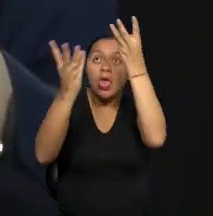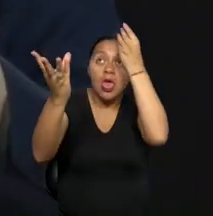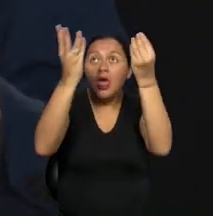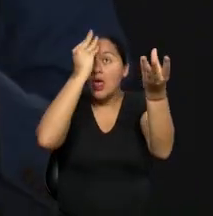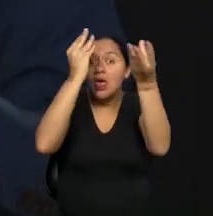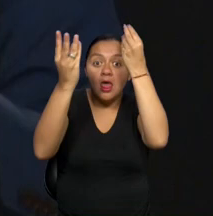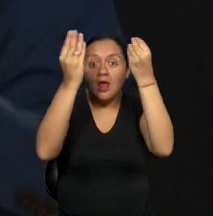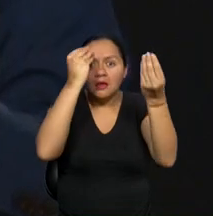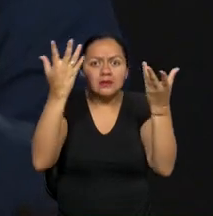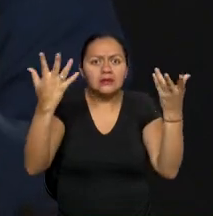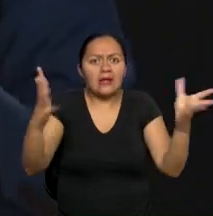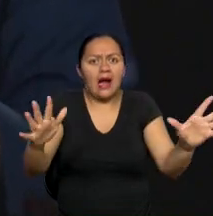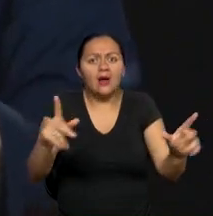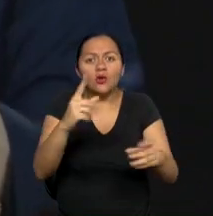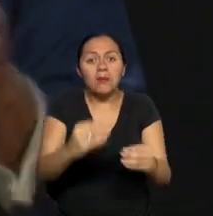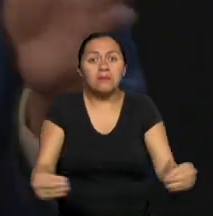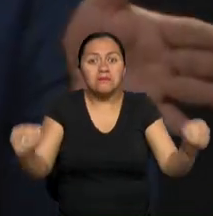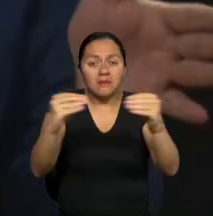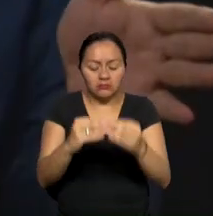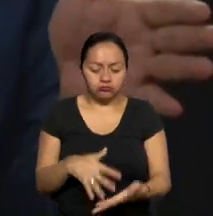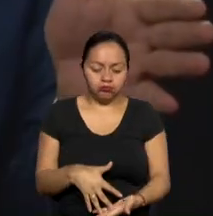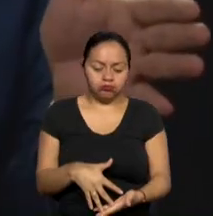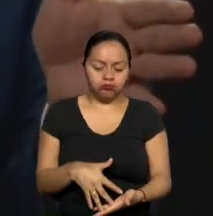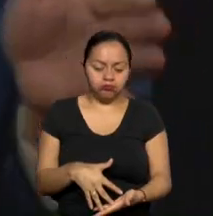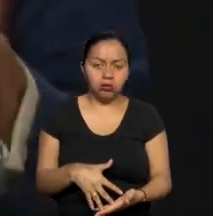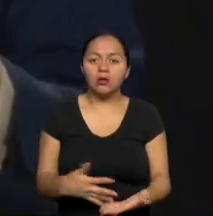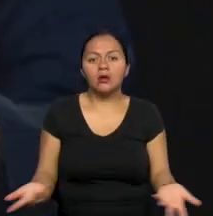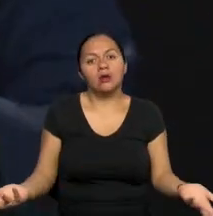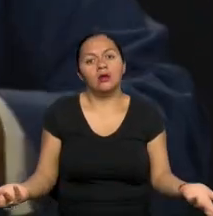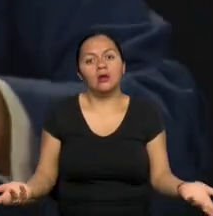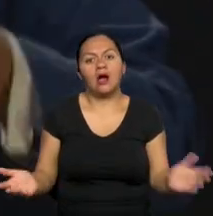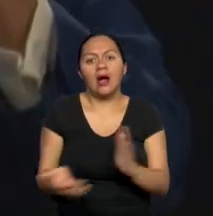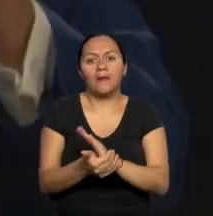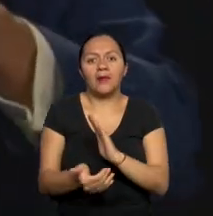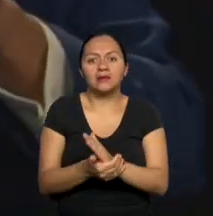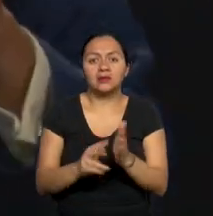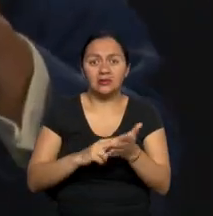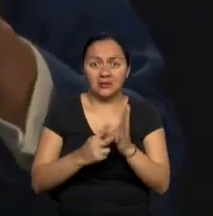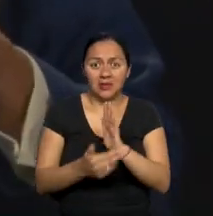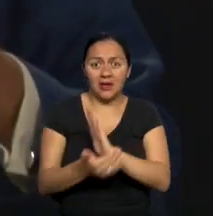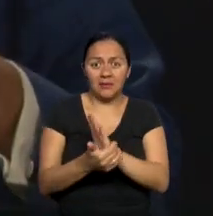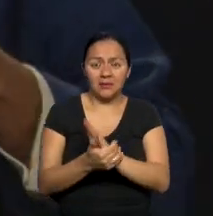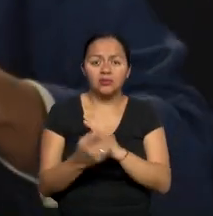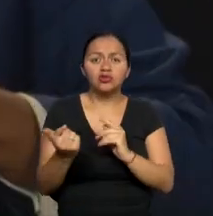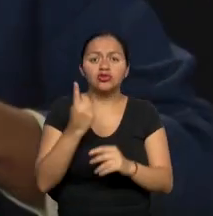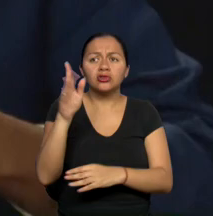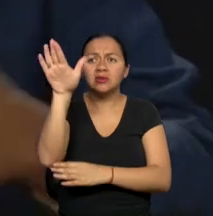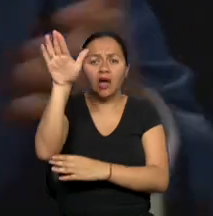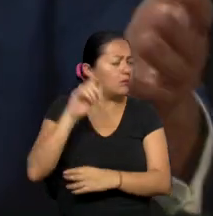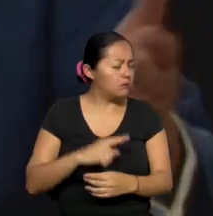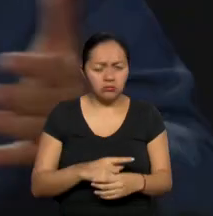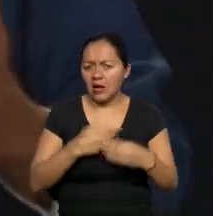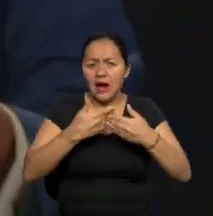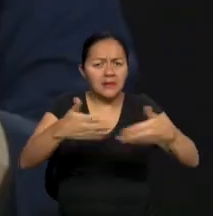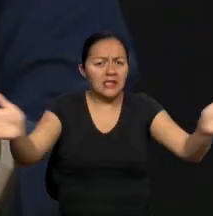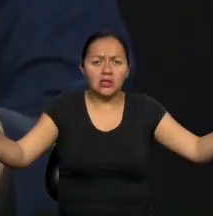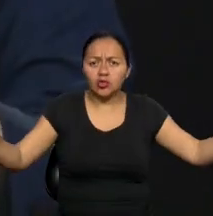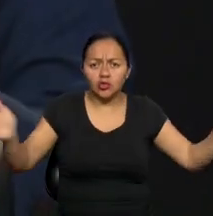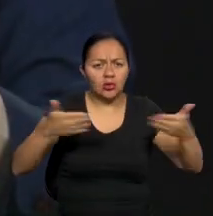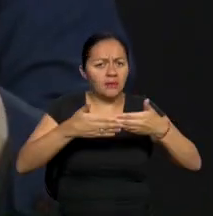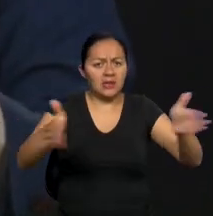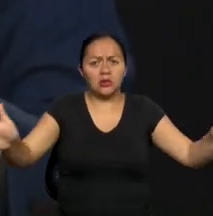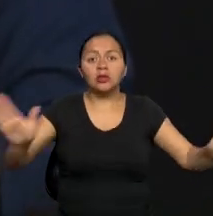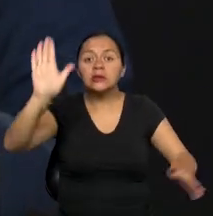imagínense qué puede ser capaz si es que ellos son capacitados. Y capacitados no solamente en el SECAP. O sea, aquí es abierto el tema de